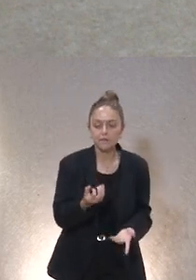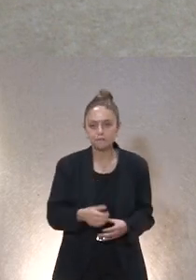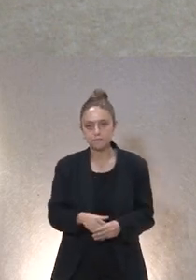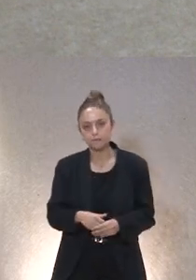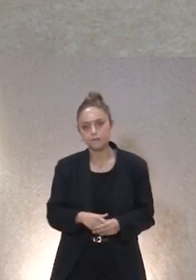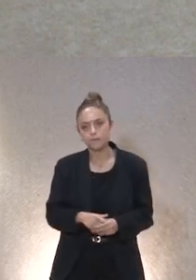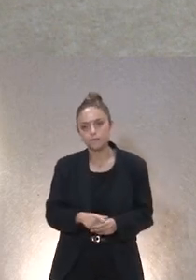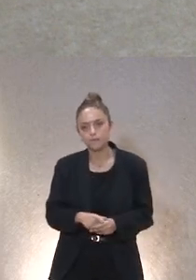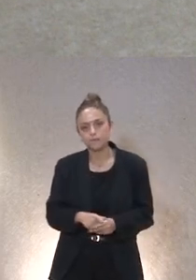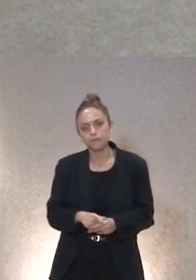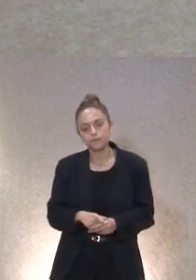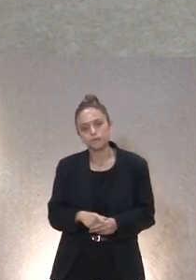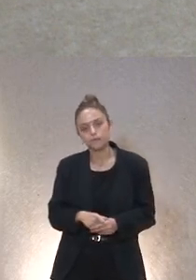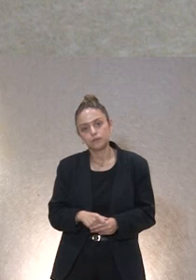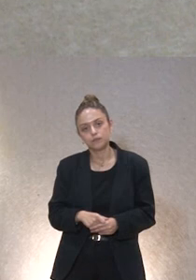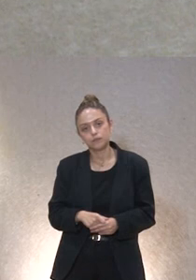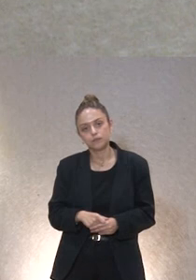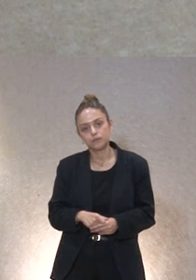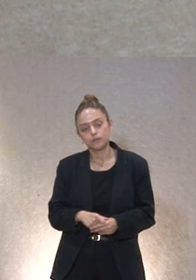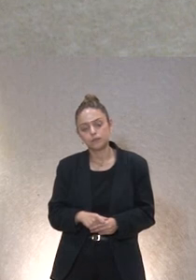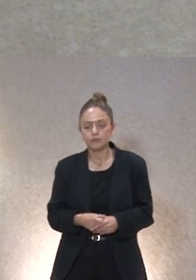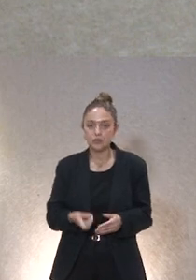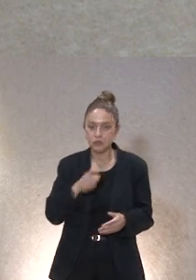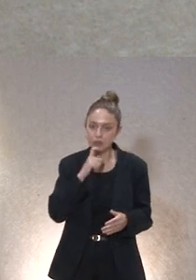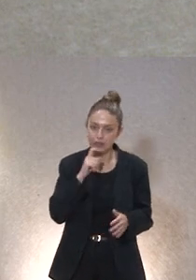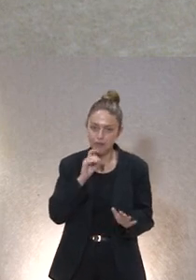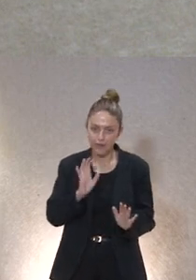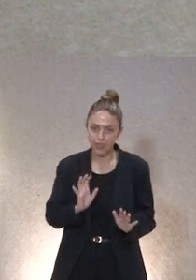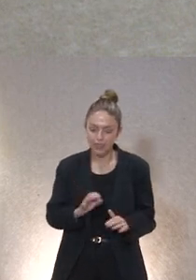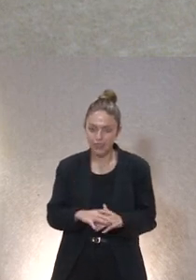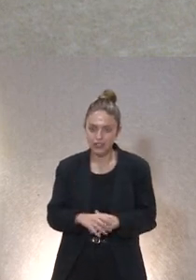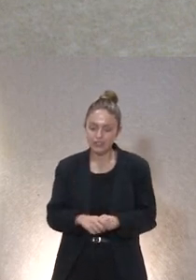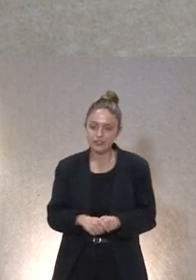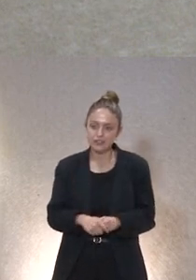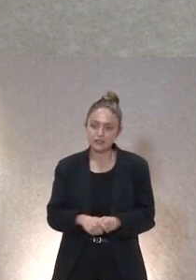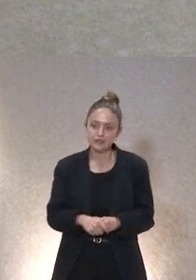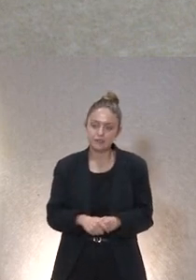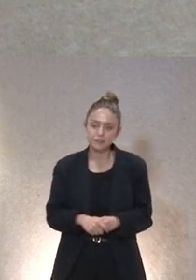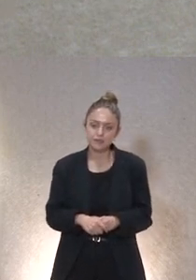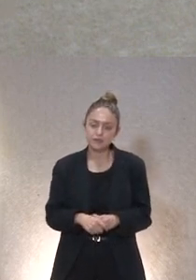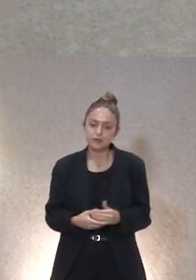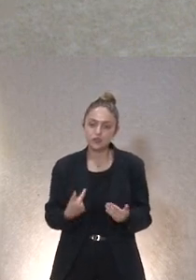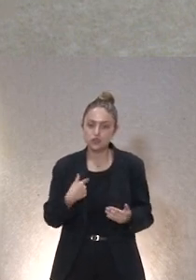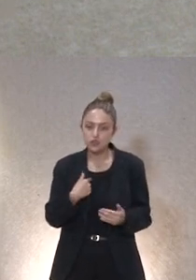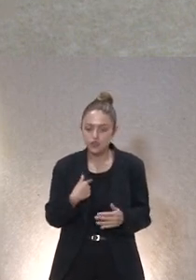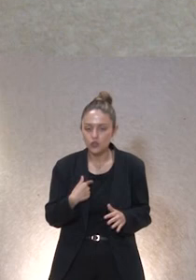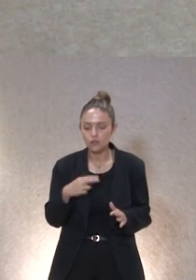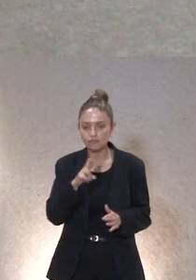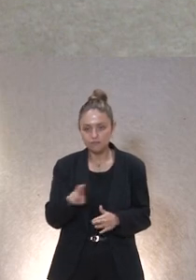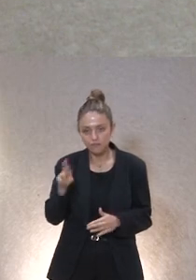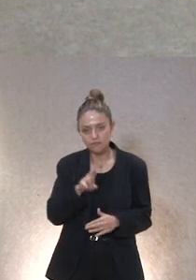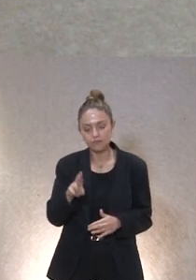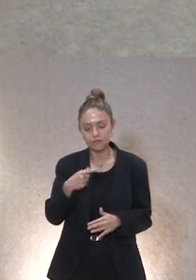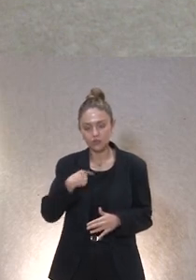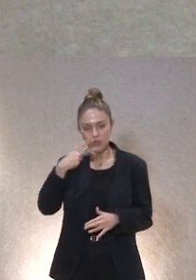¿qué añadirías a este complejo menú? porque evidentemente no es sencillo tremendo no pues yo de verdad incidiría por la